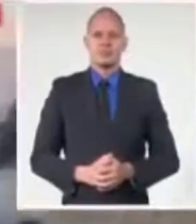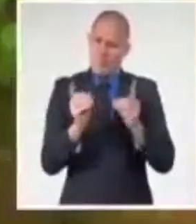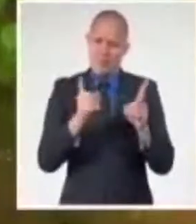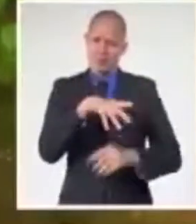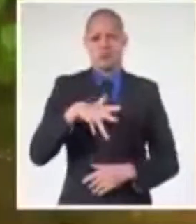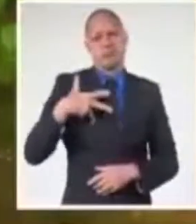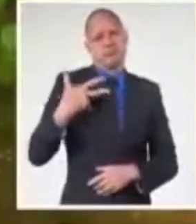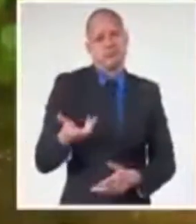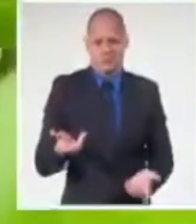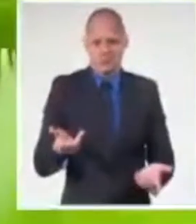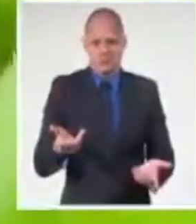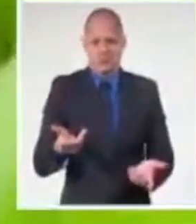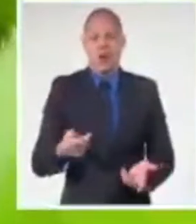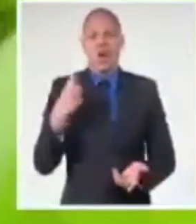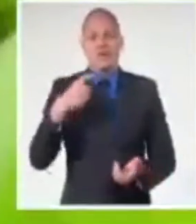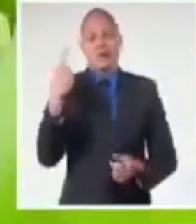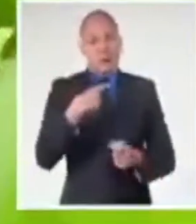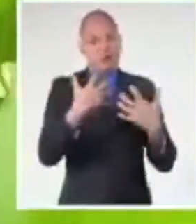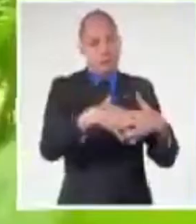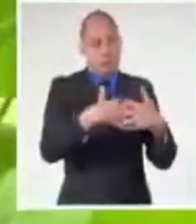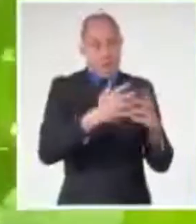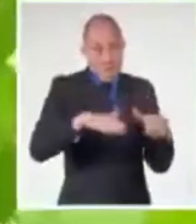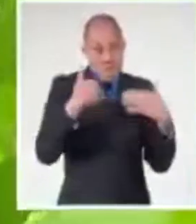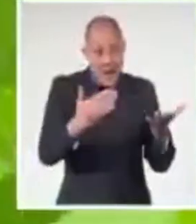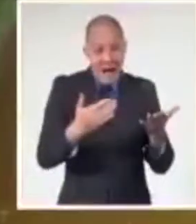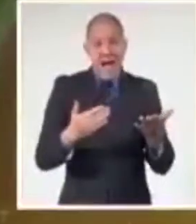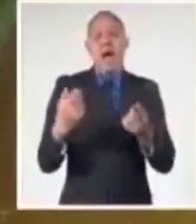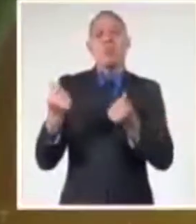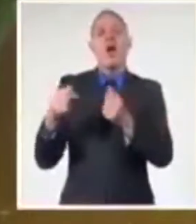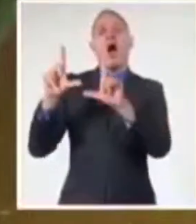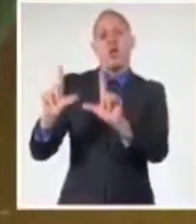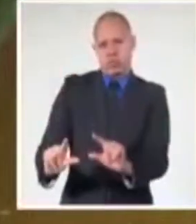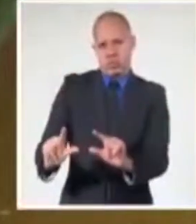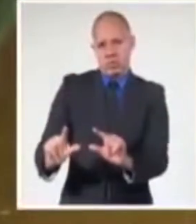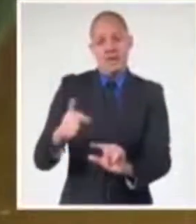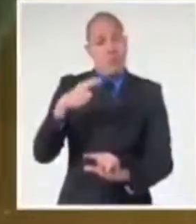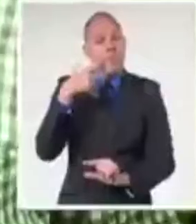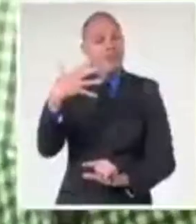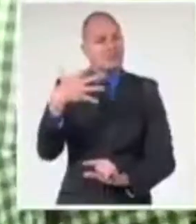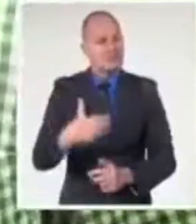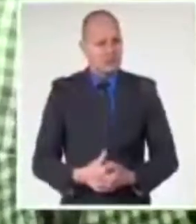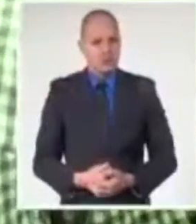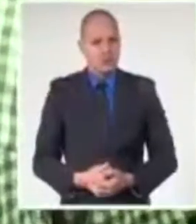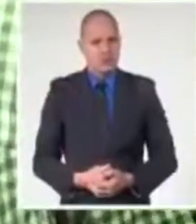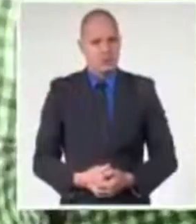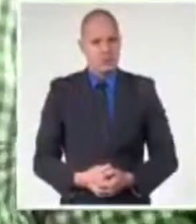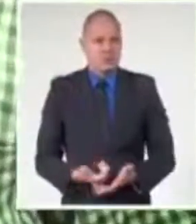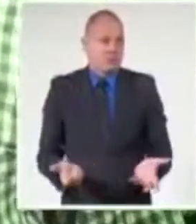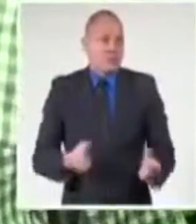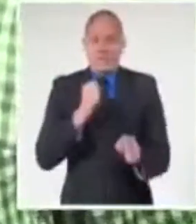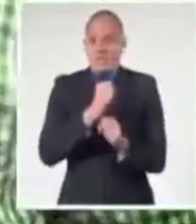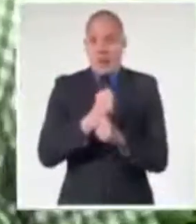Tenemos que trabajar fuerte, en producir mucho y bajar los precios. Creo que ese es el reto diario de un director. Eficiencia,